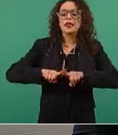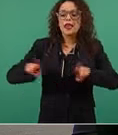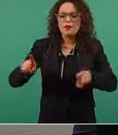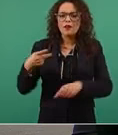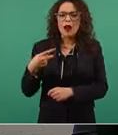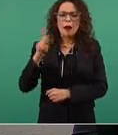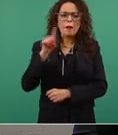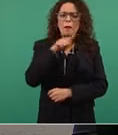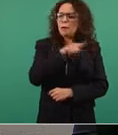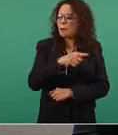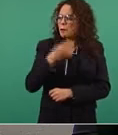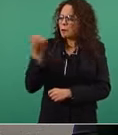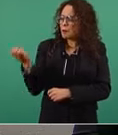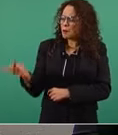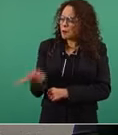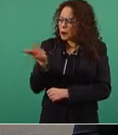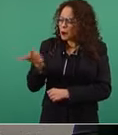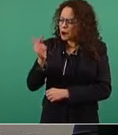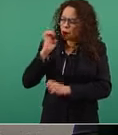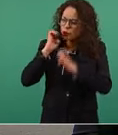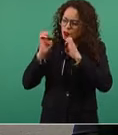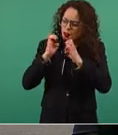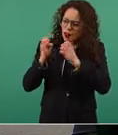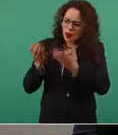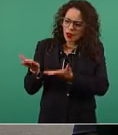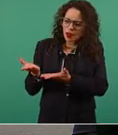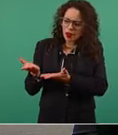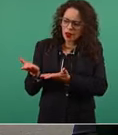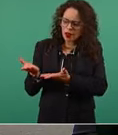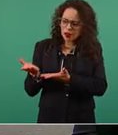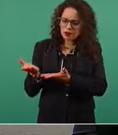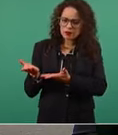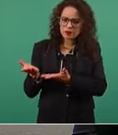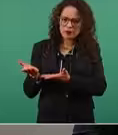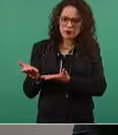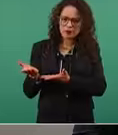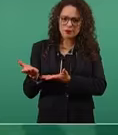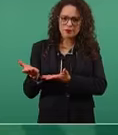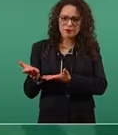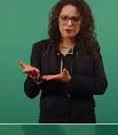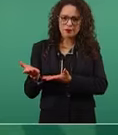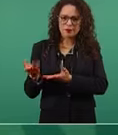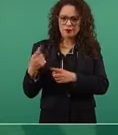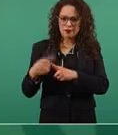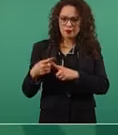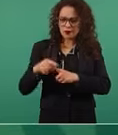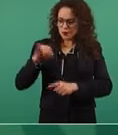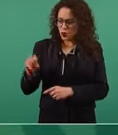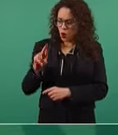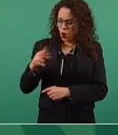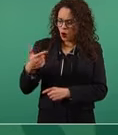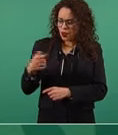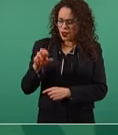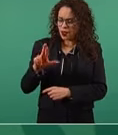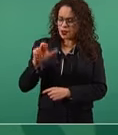haciendo a Jorge Ramos,